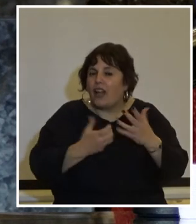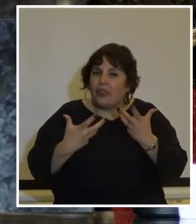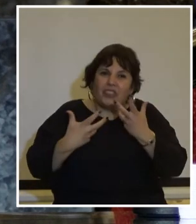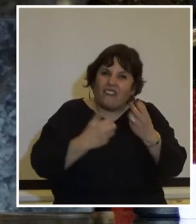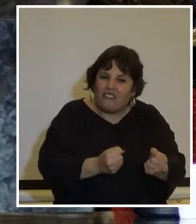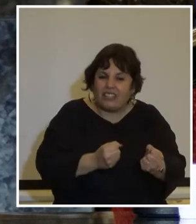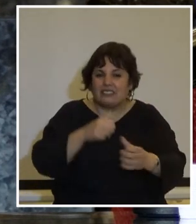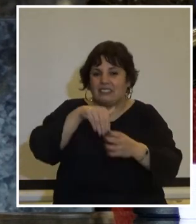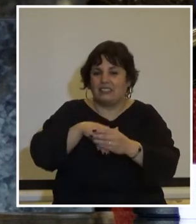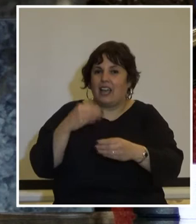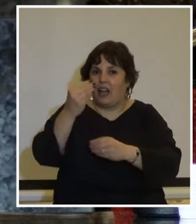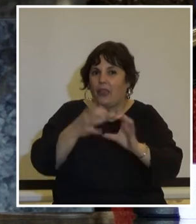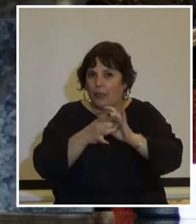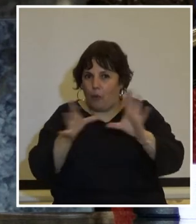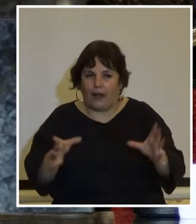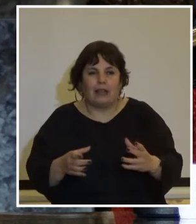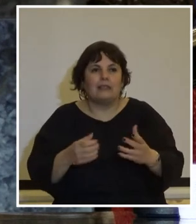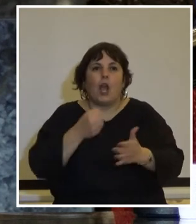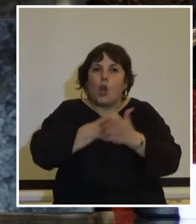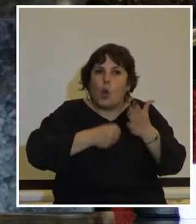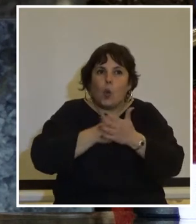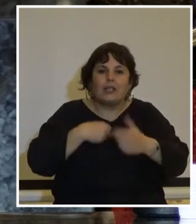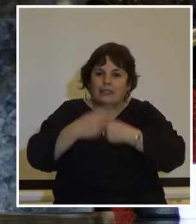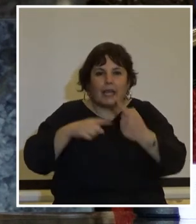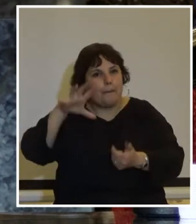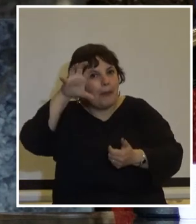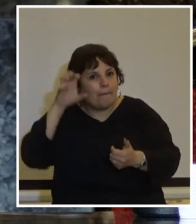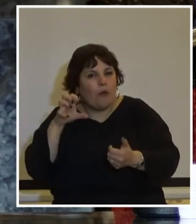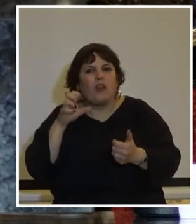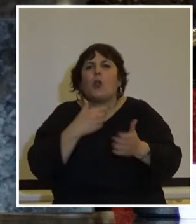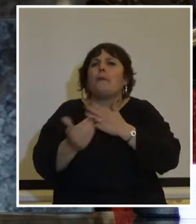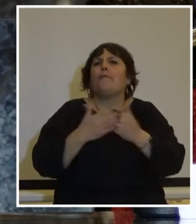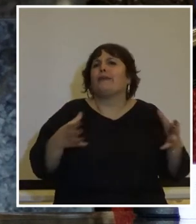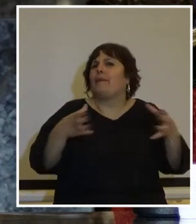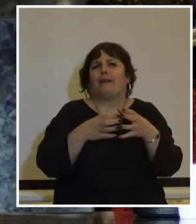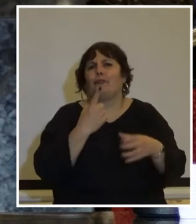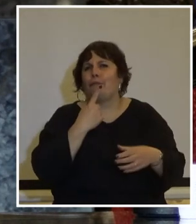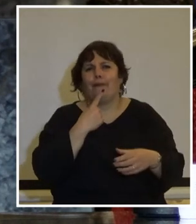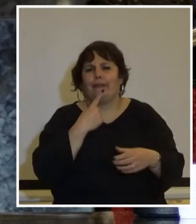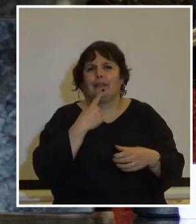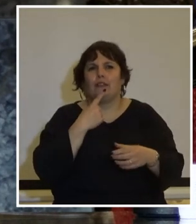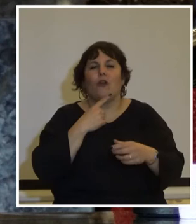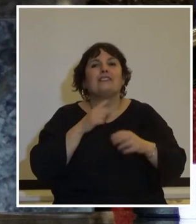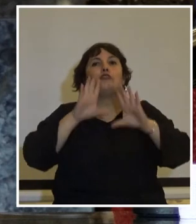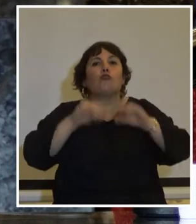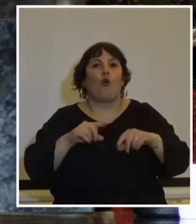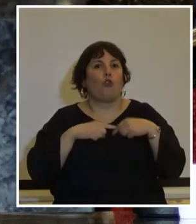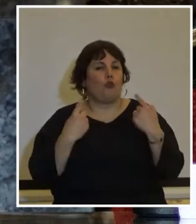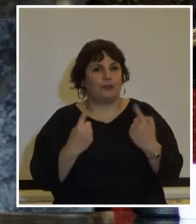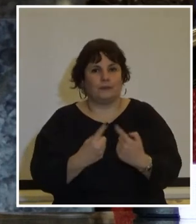de la democracia y la lucha por seguir sembrando memoria trasciende los partidos políticos y los involucra a todos